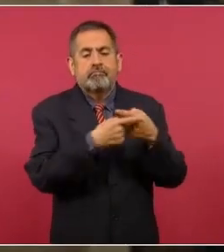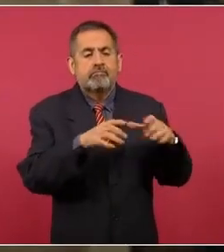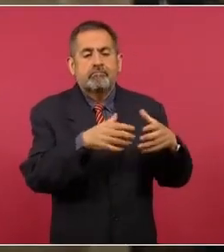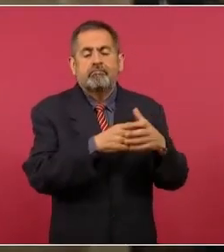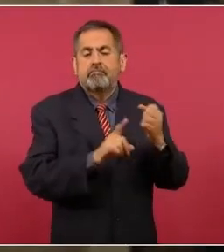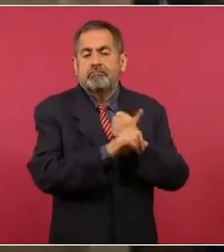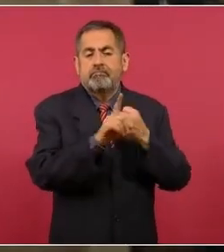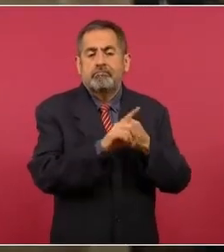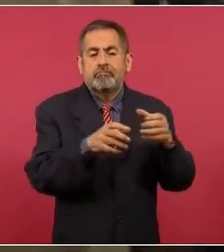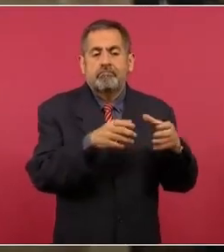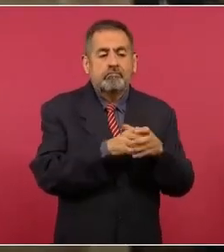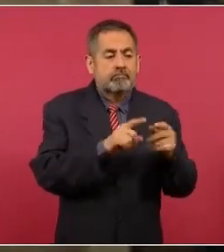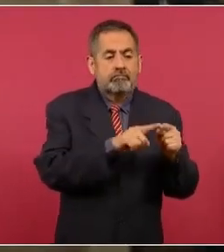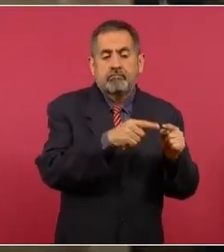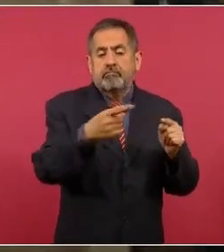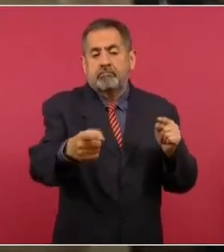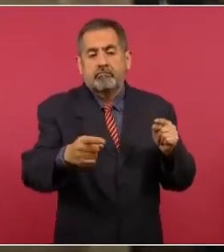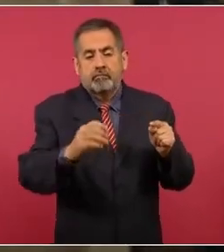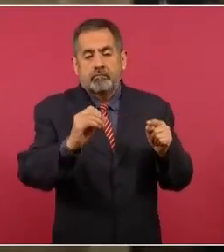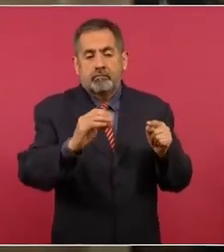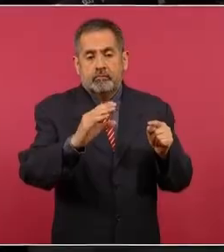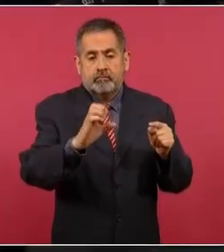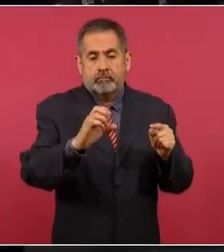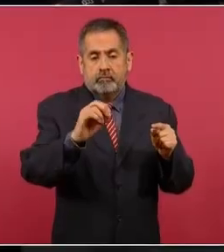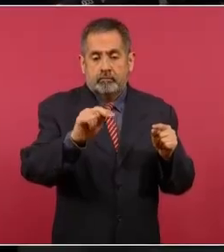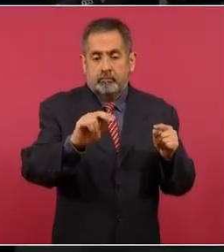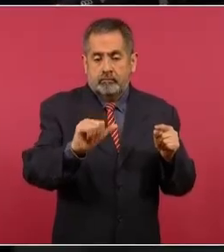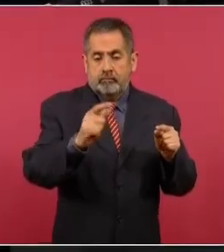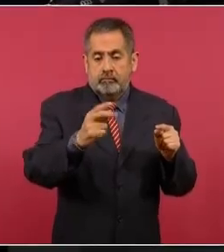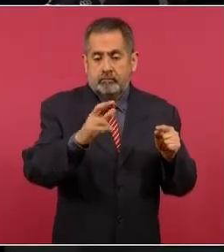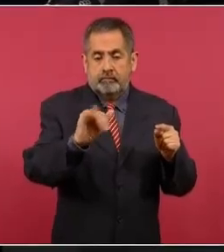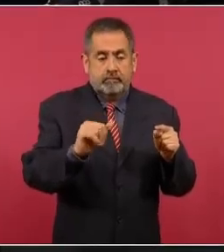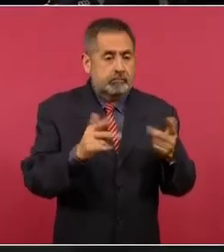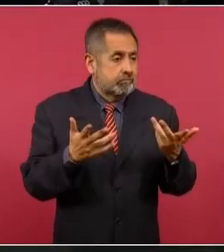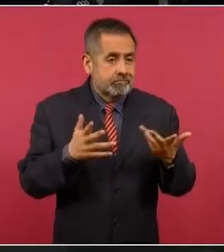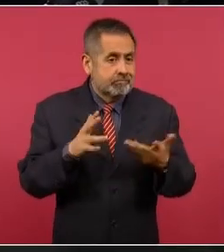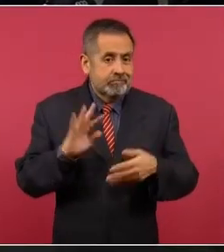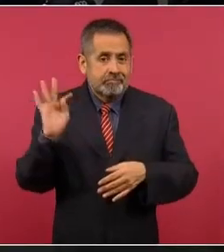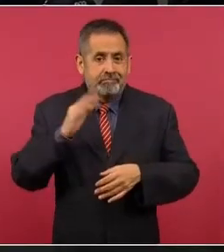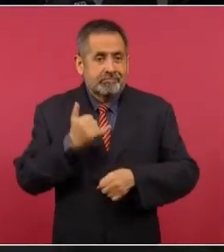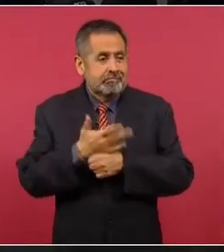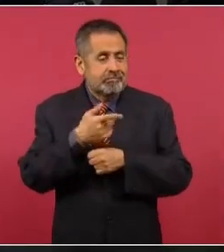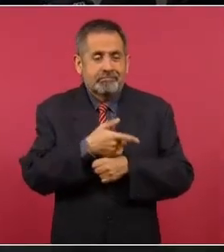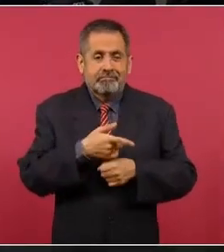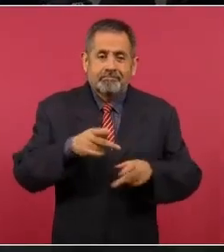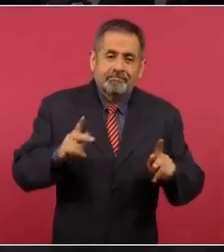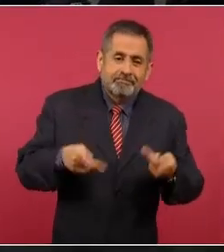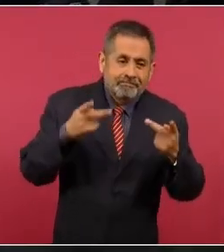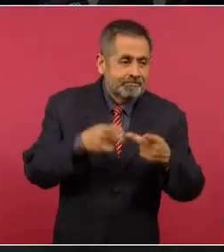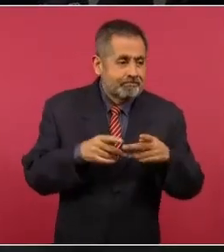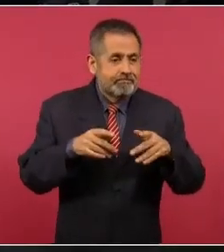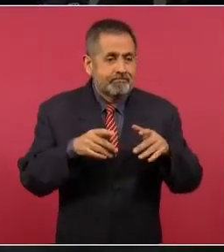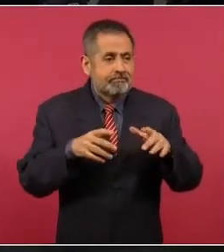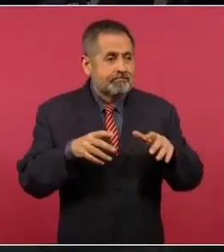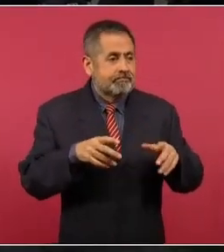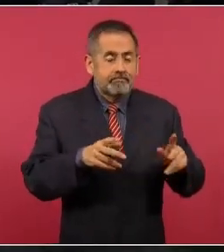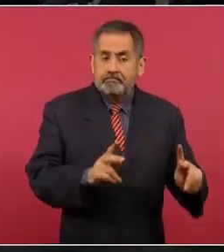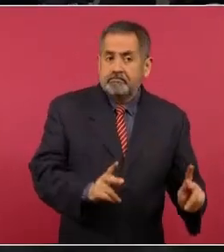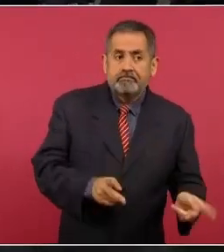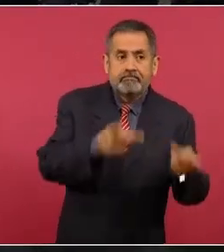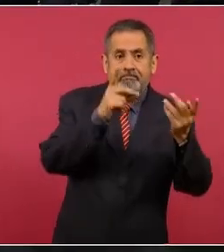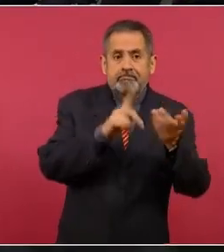con Oceanografía. ¿Esto no impedirá la venta de Banamex?